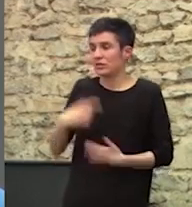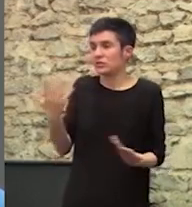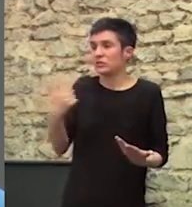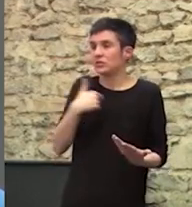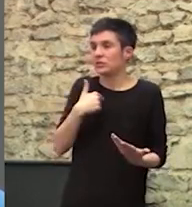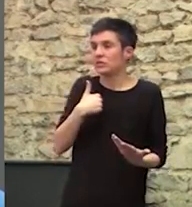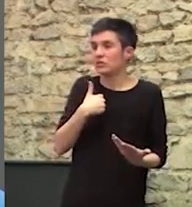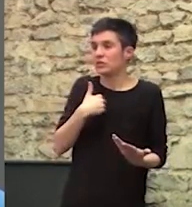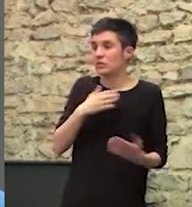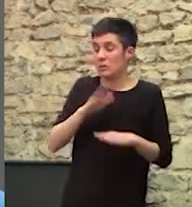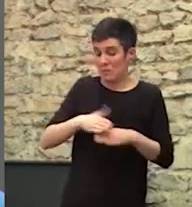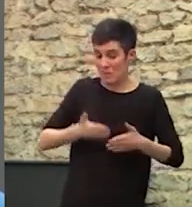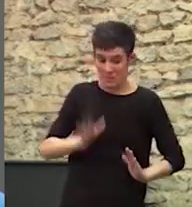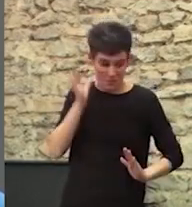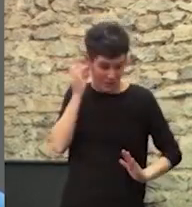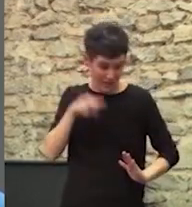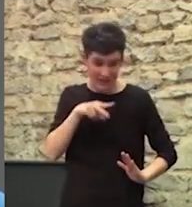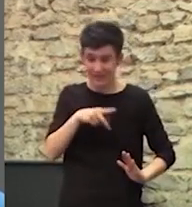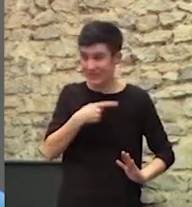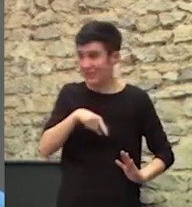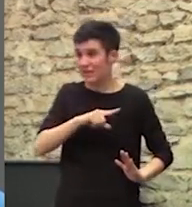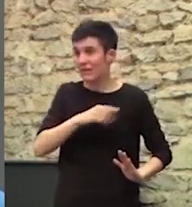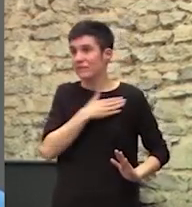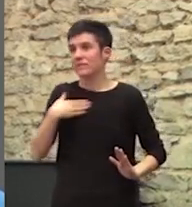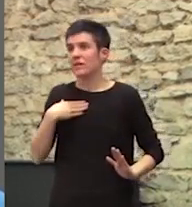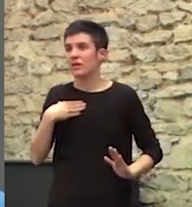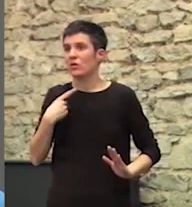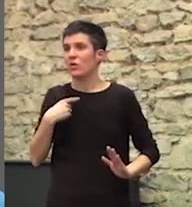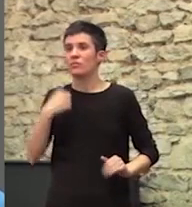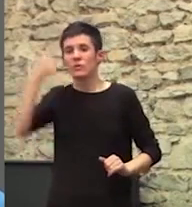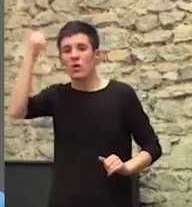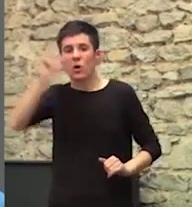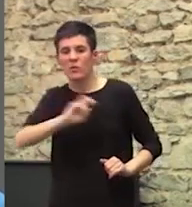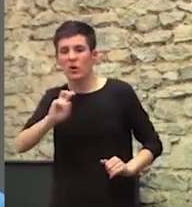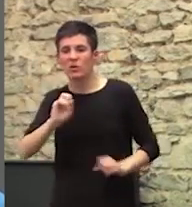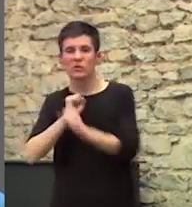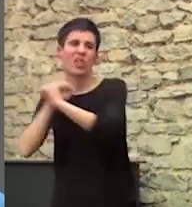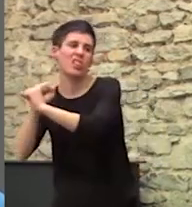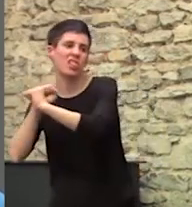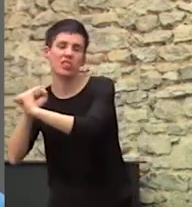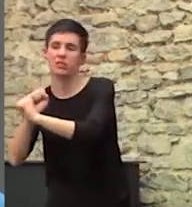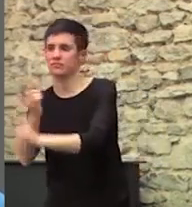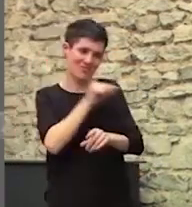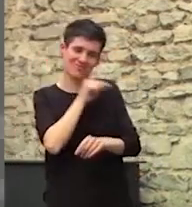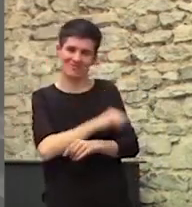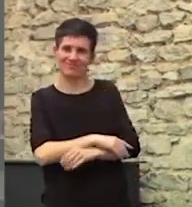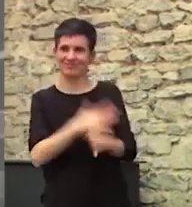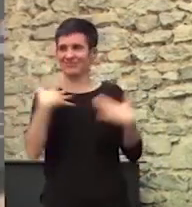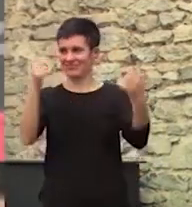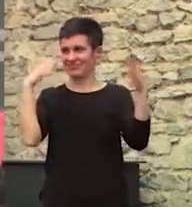yo lo que quiero para mis hijas no es que dependan de un hombre sino que se vagan por sí mismas